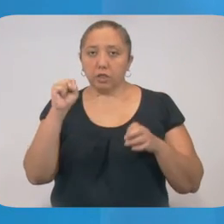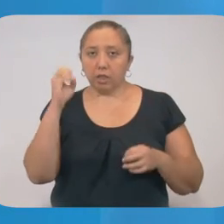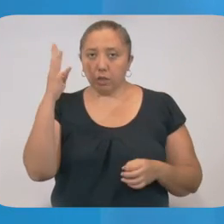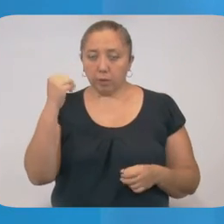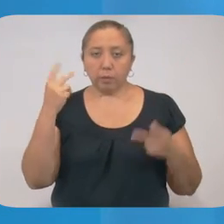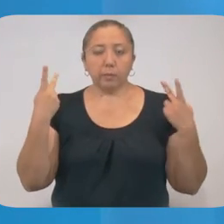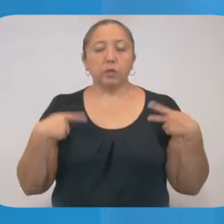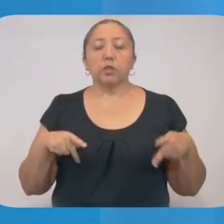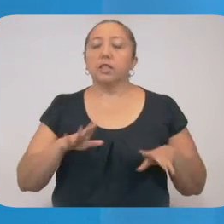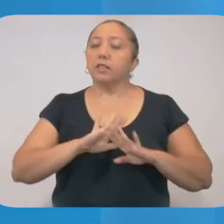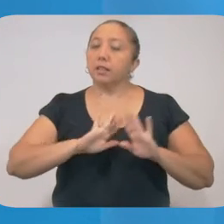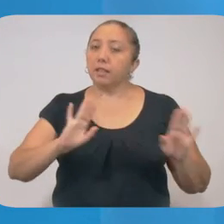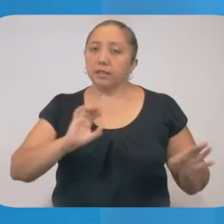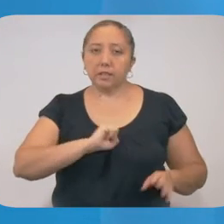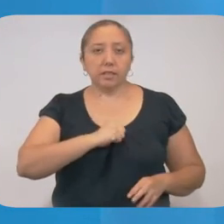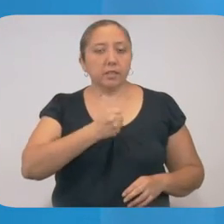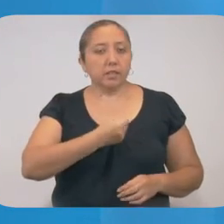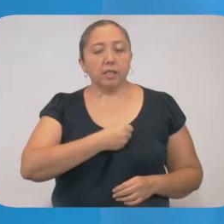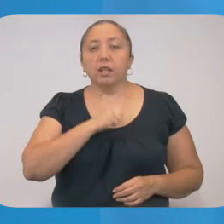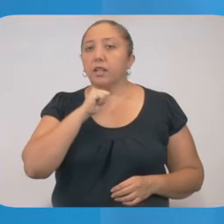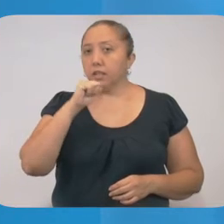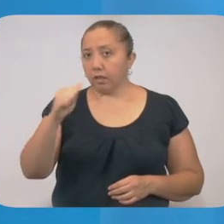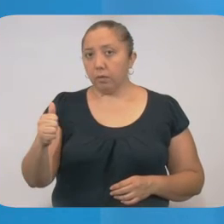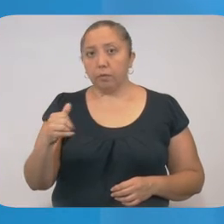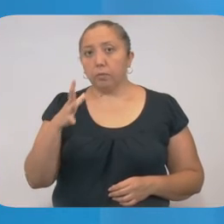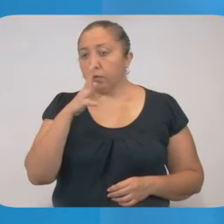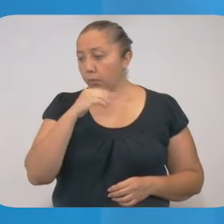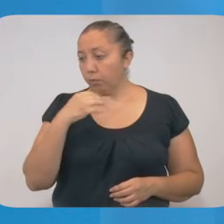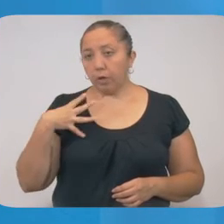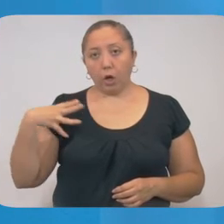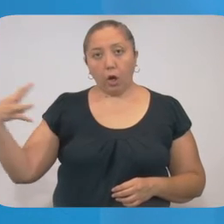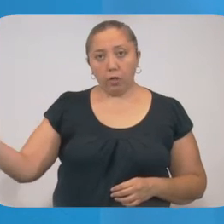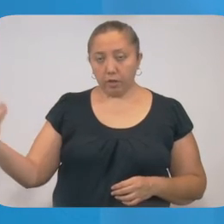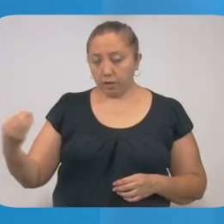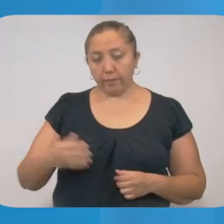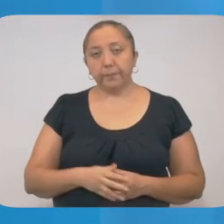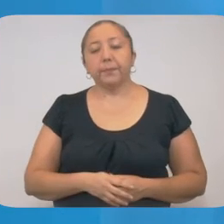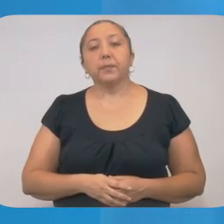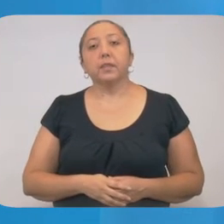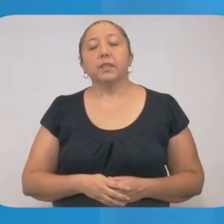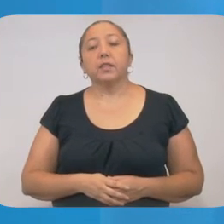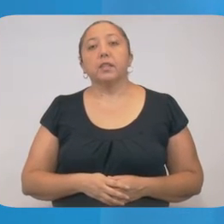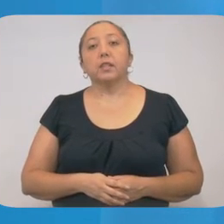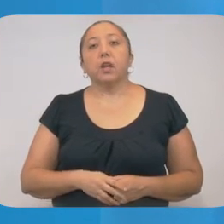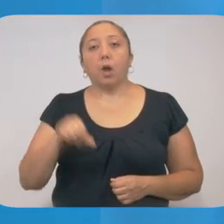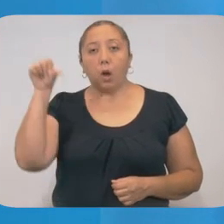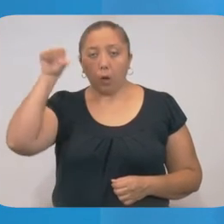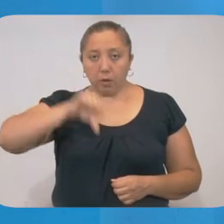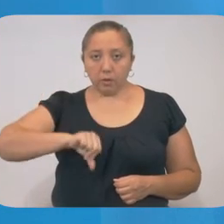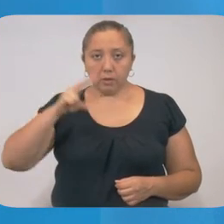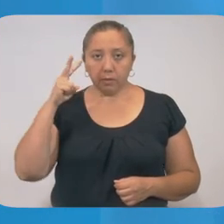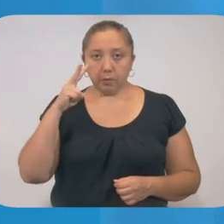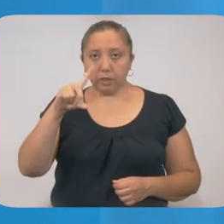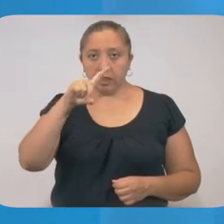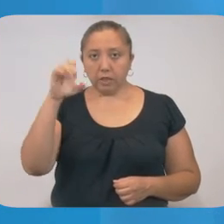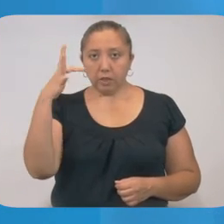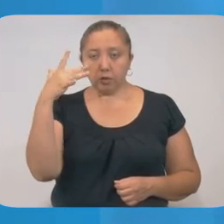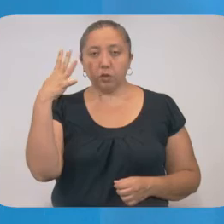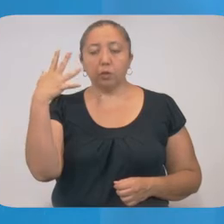pacientes ya se recuperaron. No presentan síntomas ni pueden contagiar. Hoy se detectaron